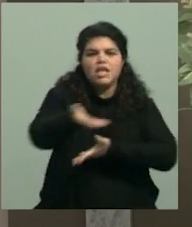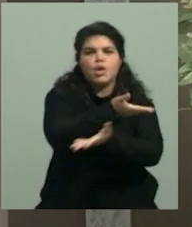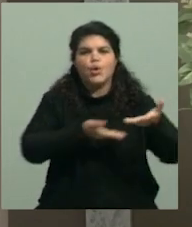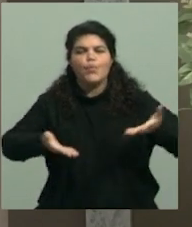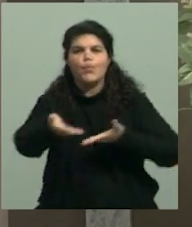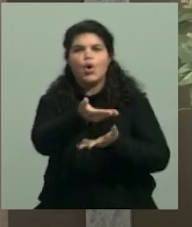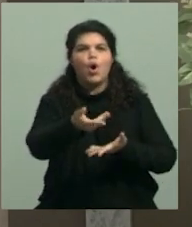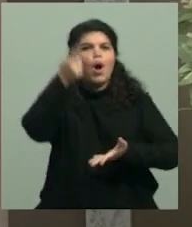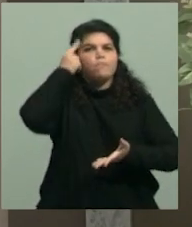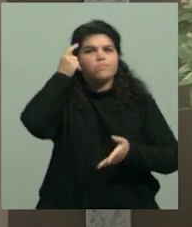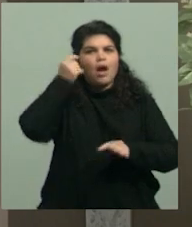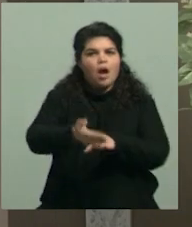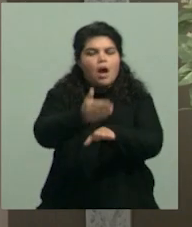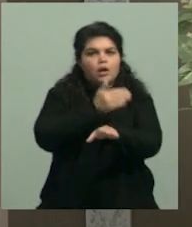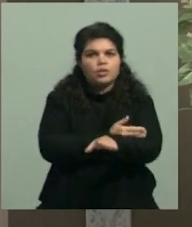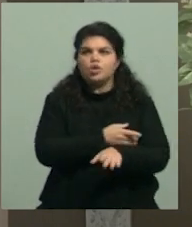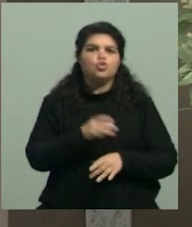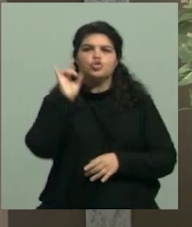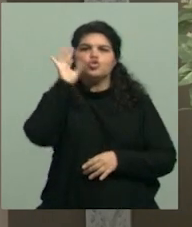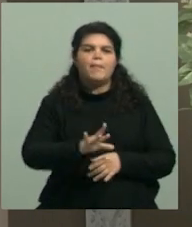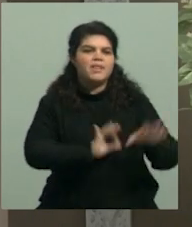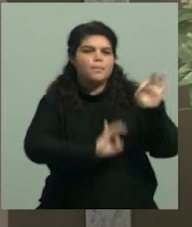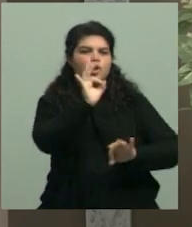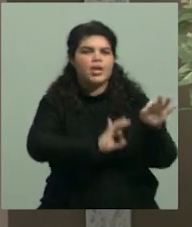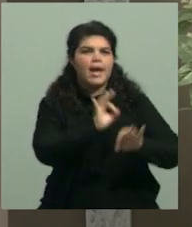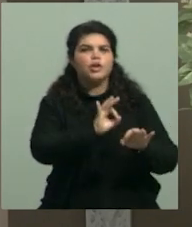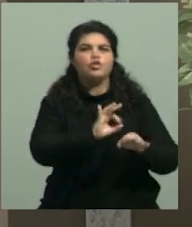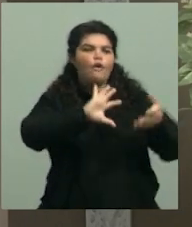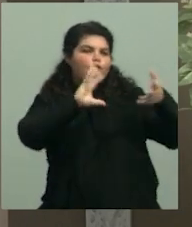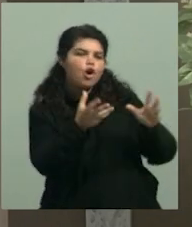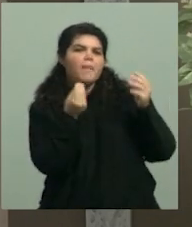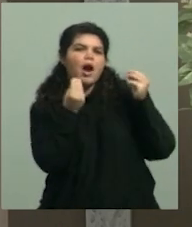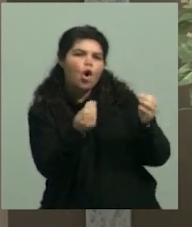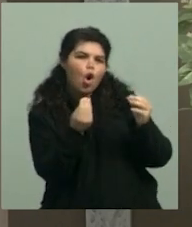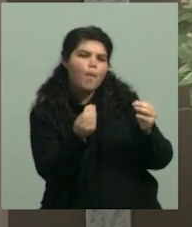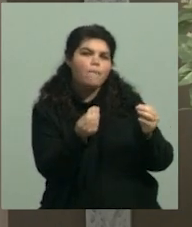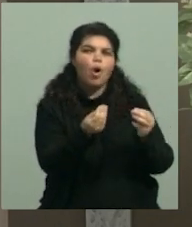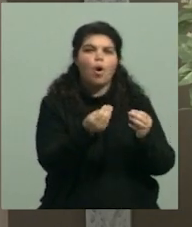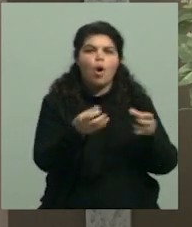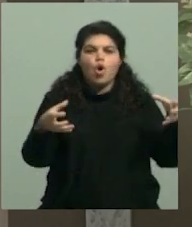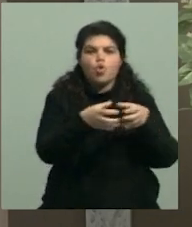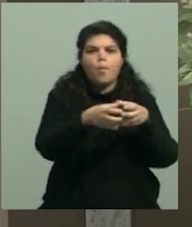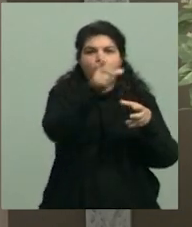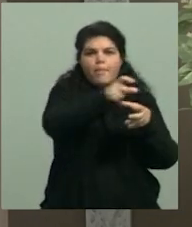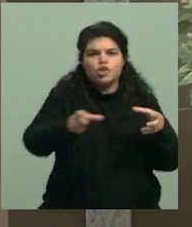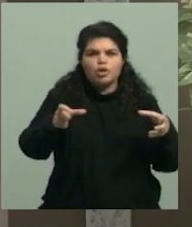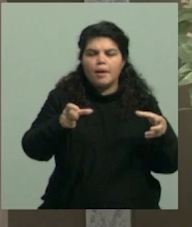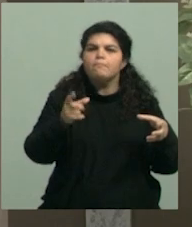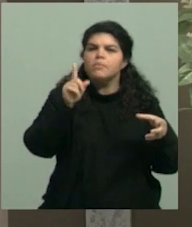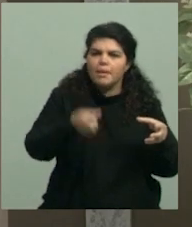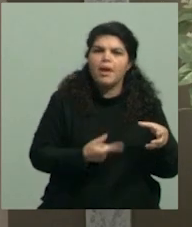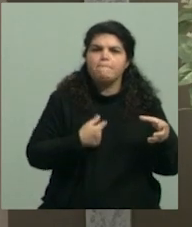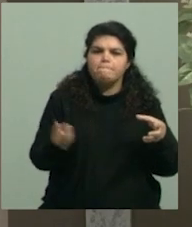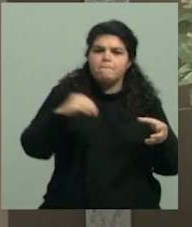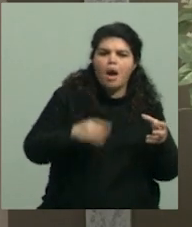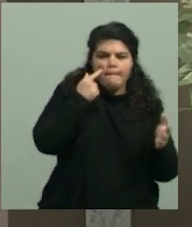armo el proyecto, le doy la forma, convoco al grupo, sino también que van a recibir la posibilidad de tomar mayor conocimiento y